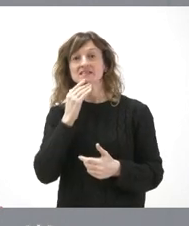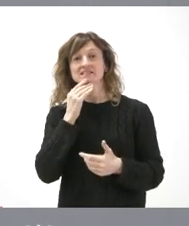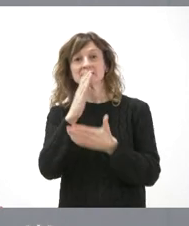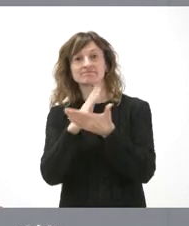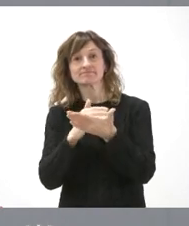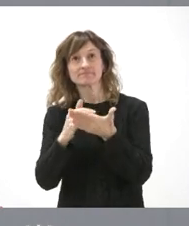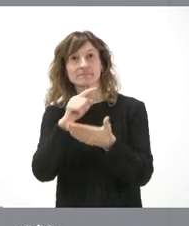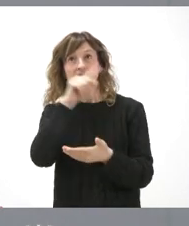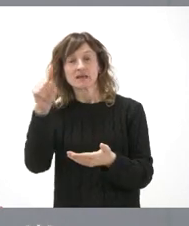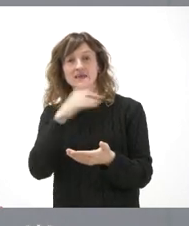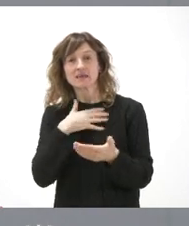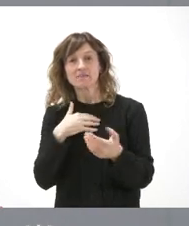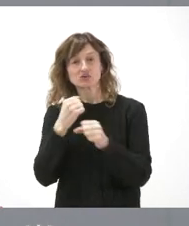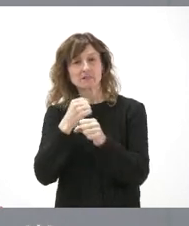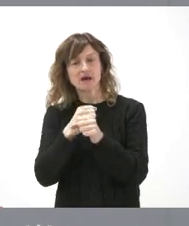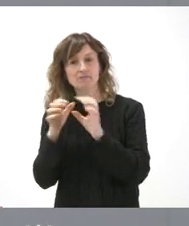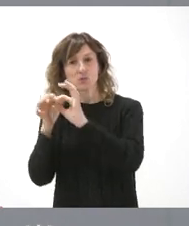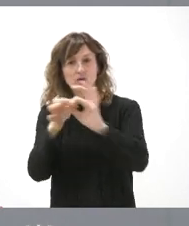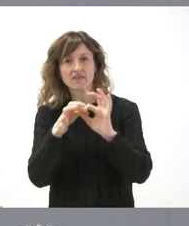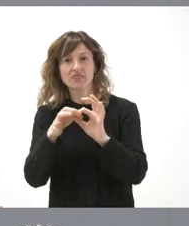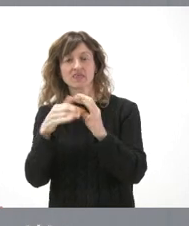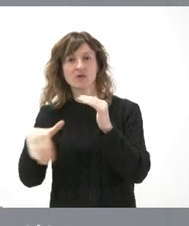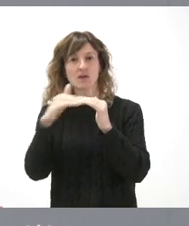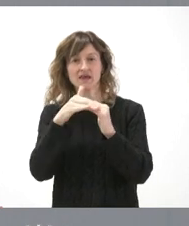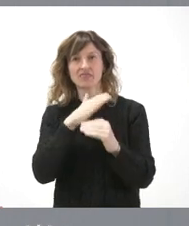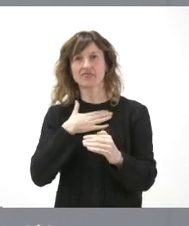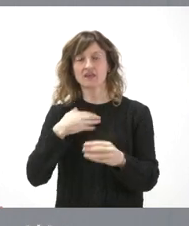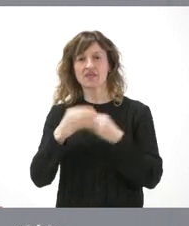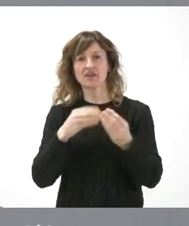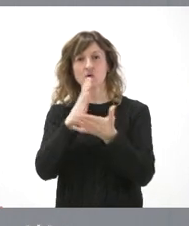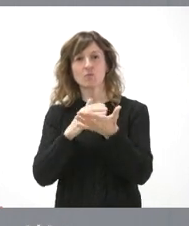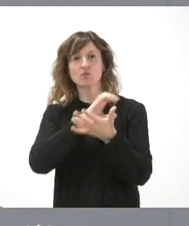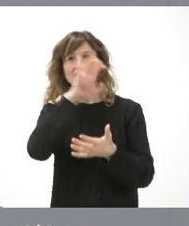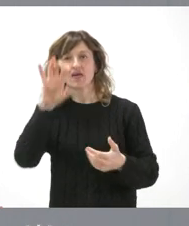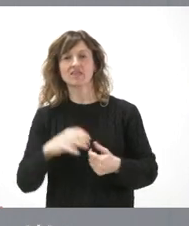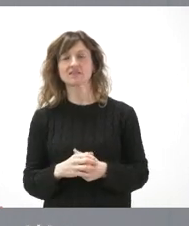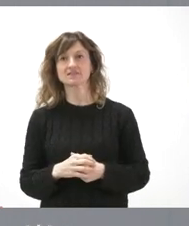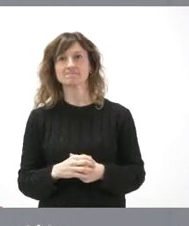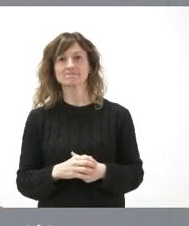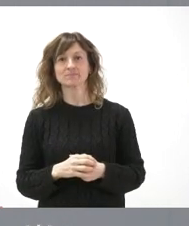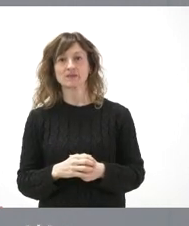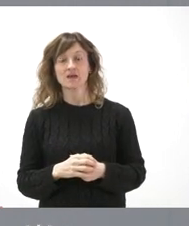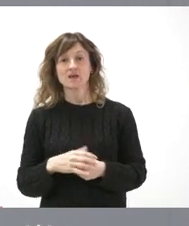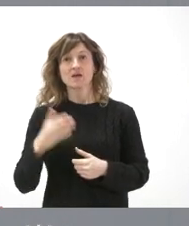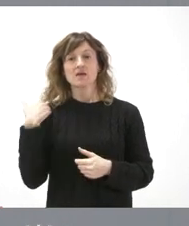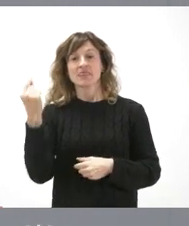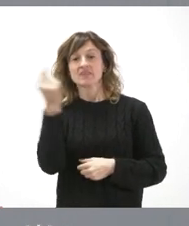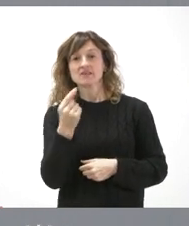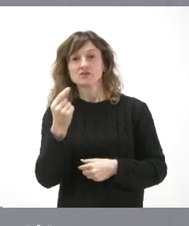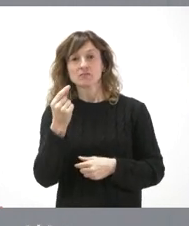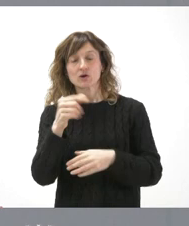determinación de trabajar por la igualdad y por la unidad lo hagamos y en este caso somos las comunidades autónomas. Cuando se diseñó el Estado autonómico